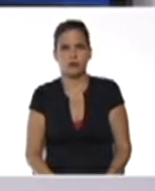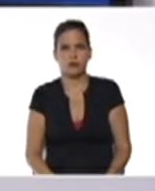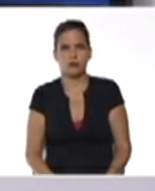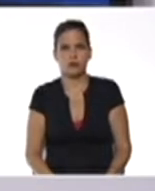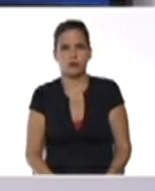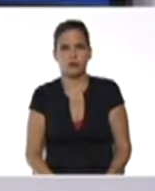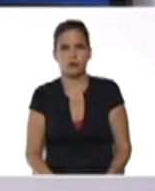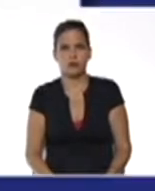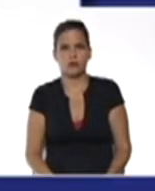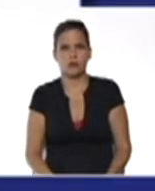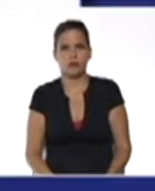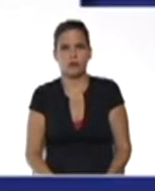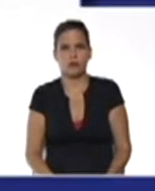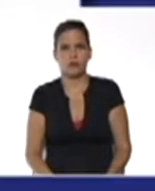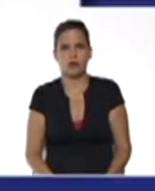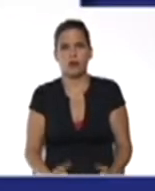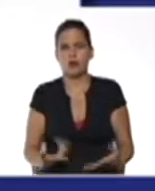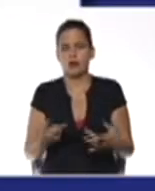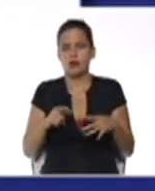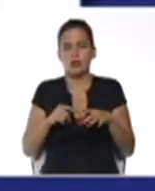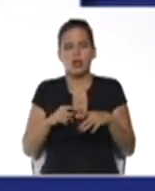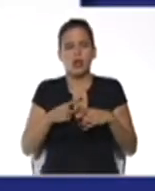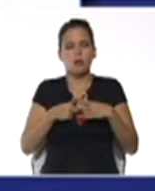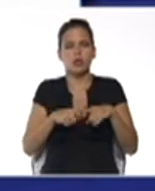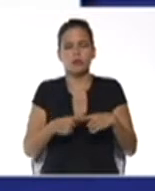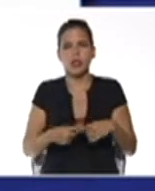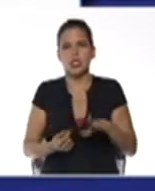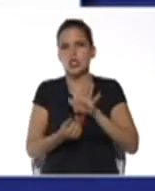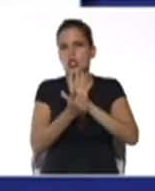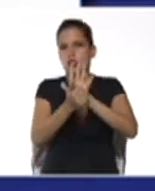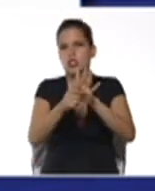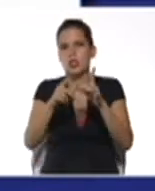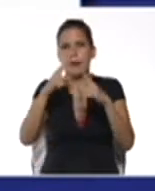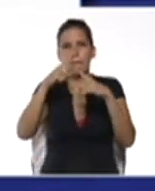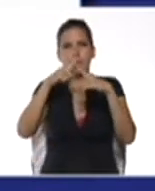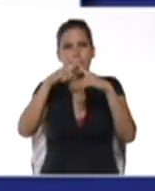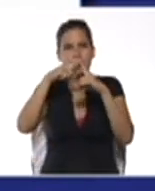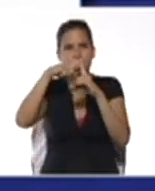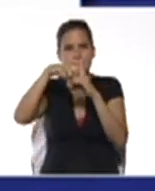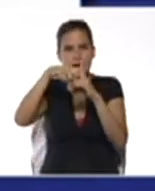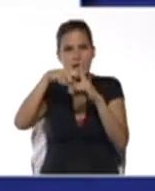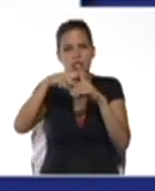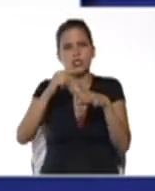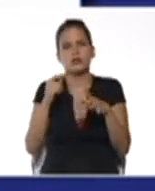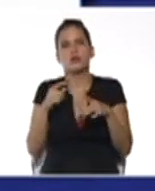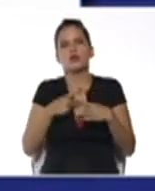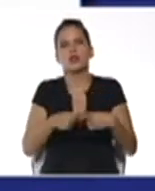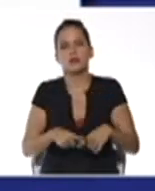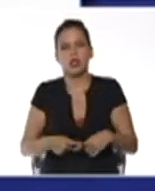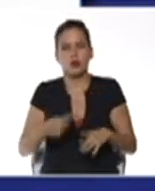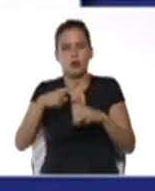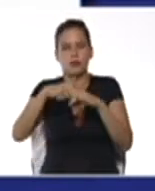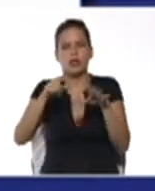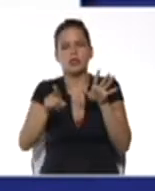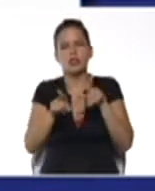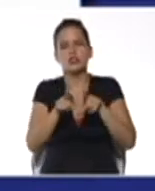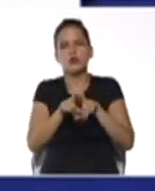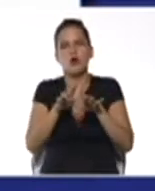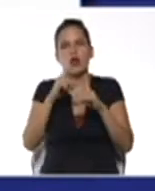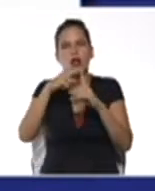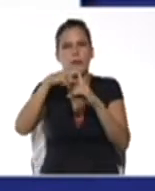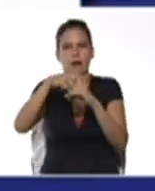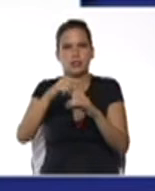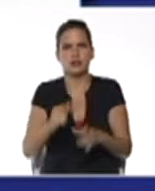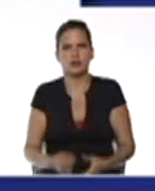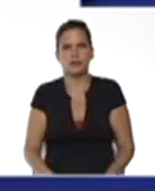La multiplicación de los signos más por más, más. Por eso es que es más 12 por x. Y ahora multiplicamos el 4